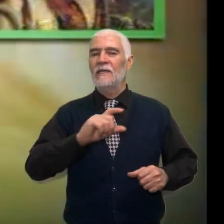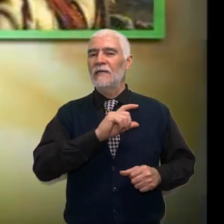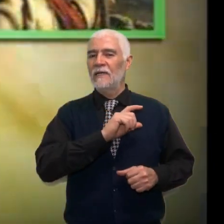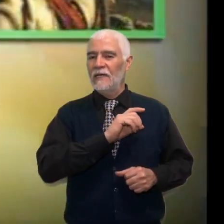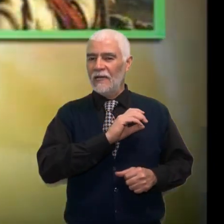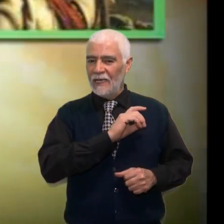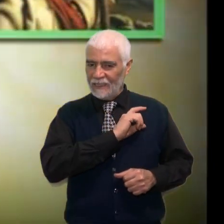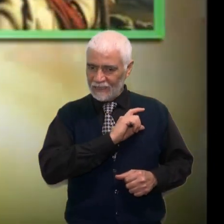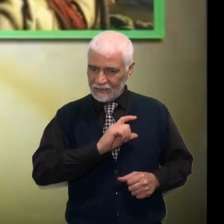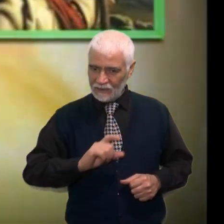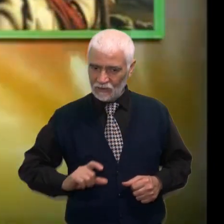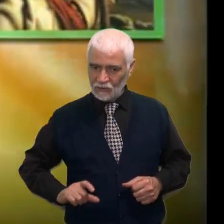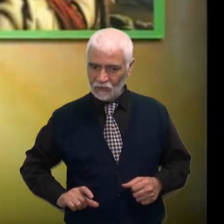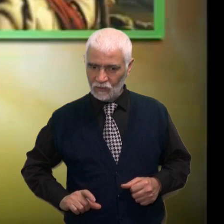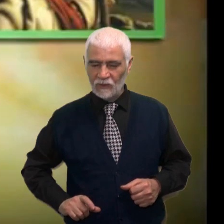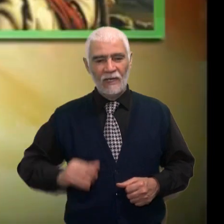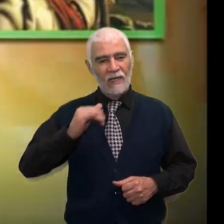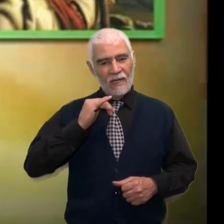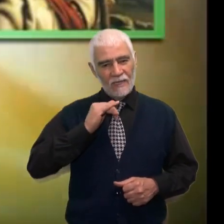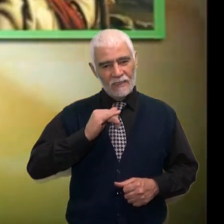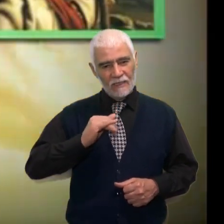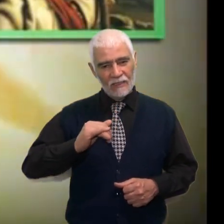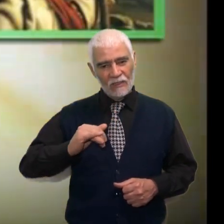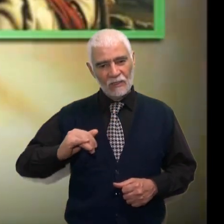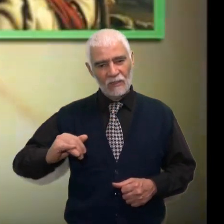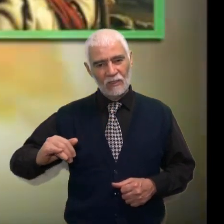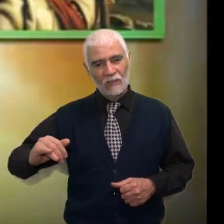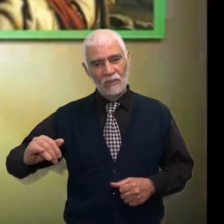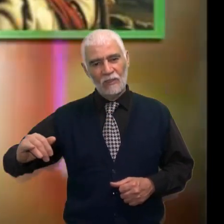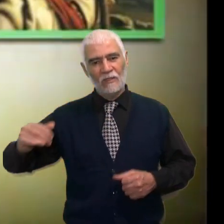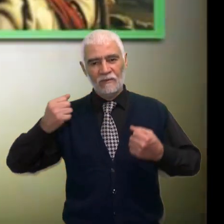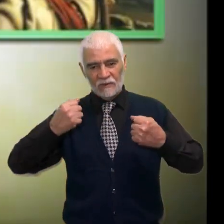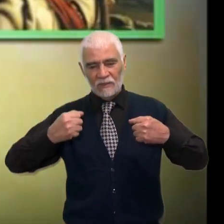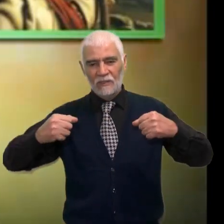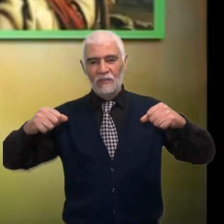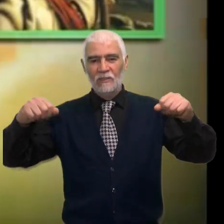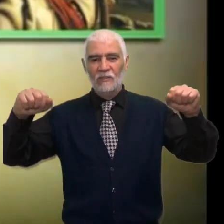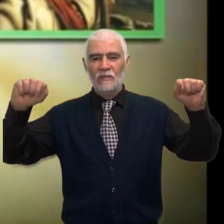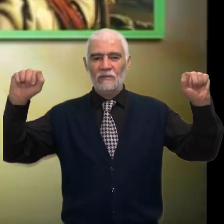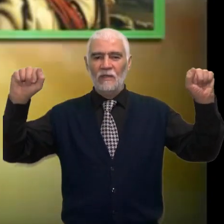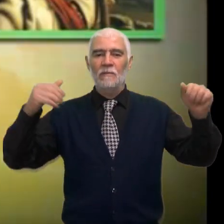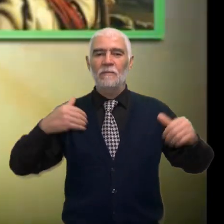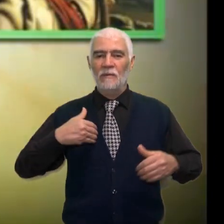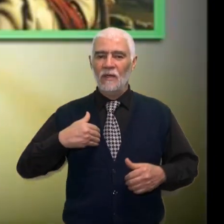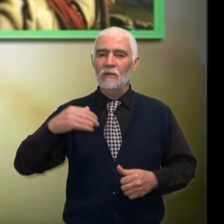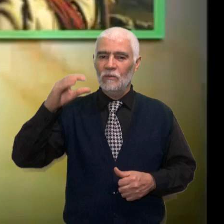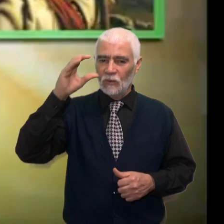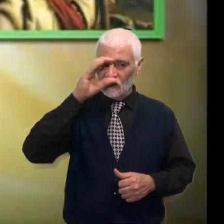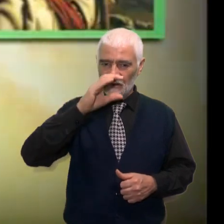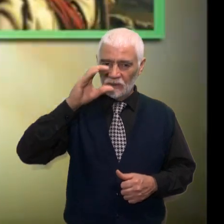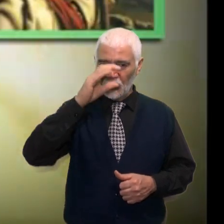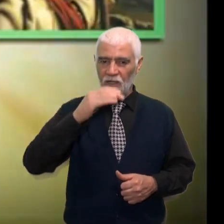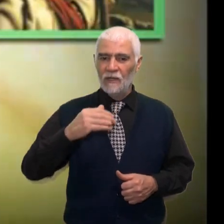en Cristo Eterna victoria Me